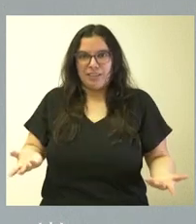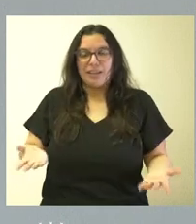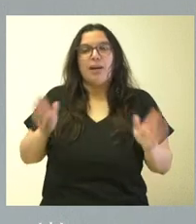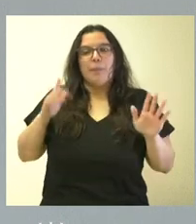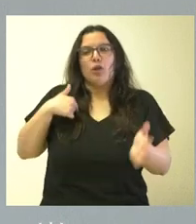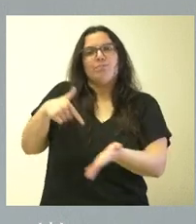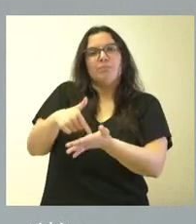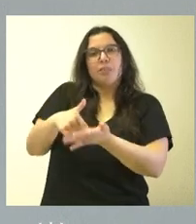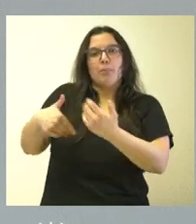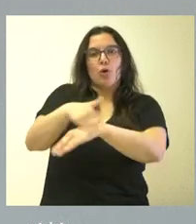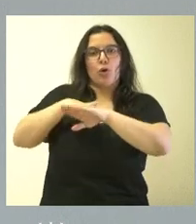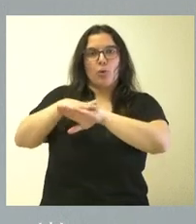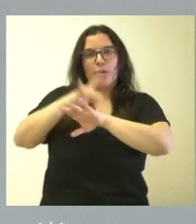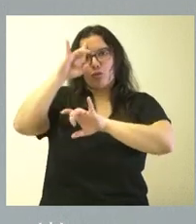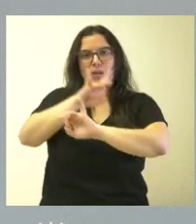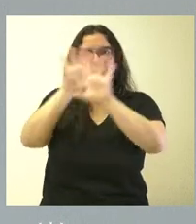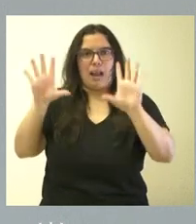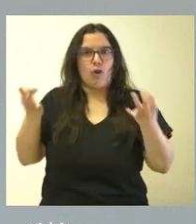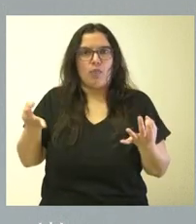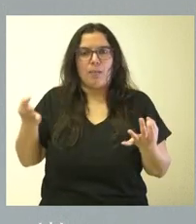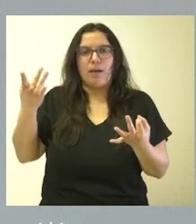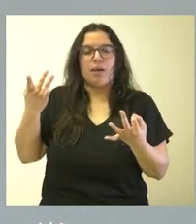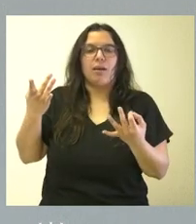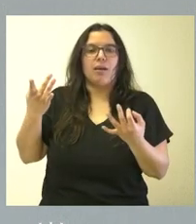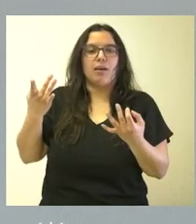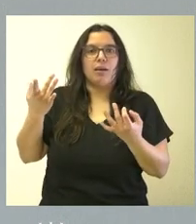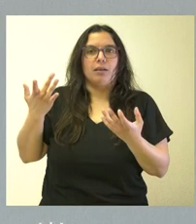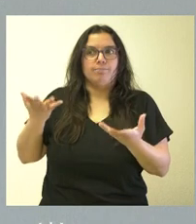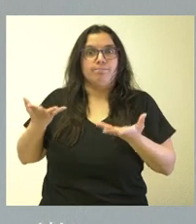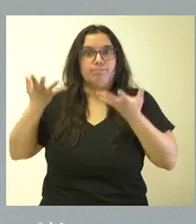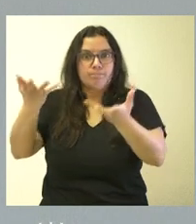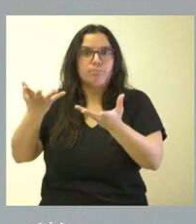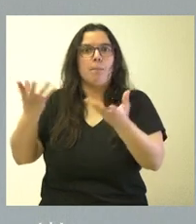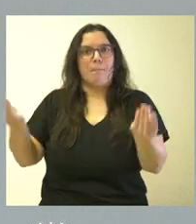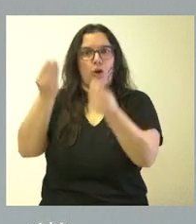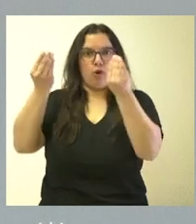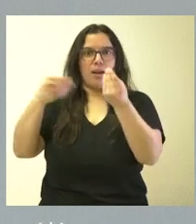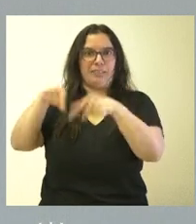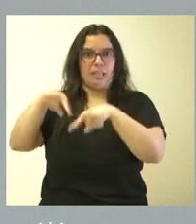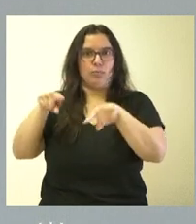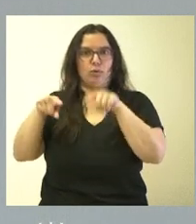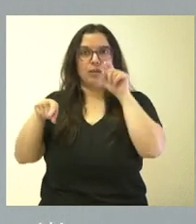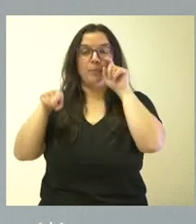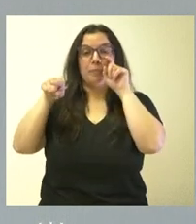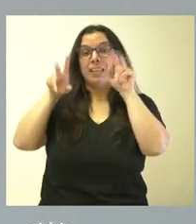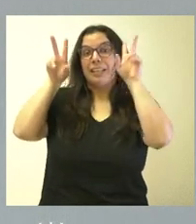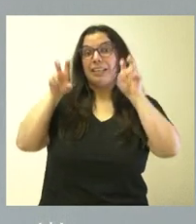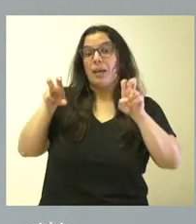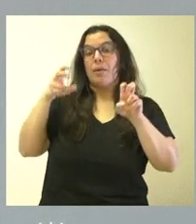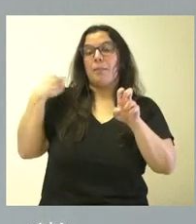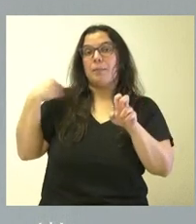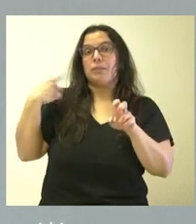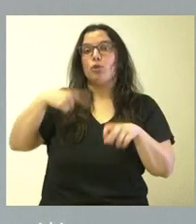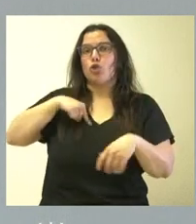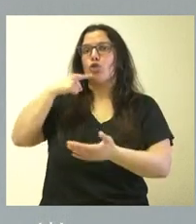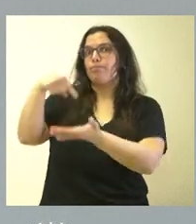exigimos al Gobierno, claramente, que mejore estas dotaciones. De hecho, es uno de aspectos fundamentales cuando se ha planteado nuestra